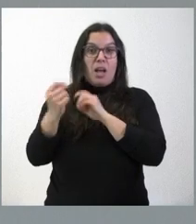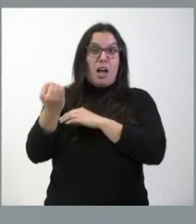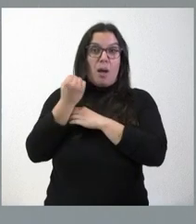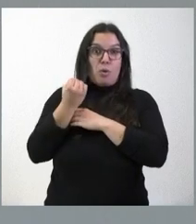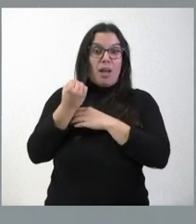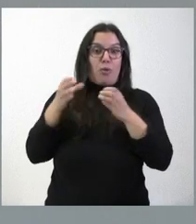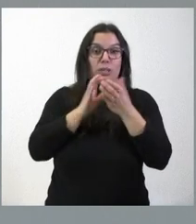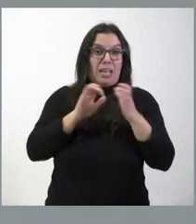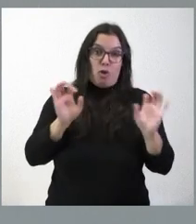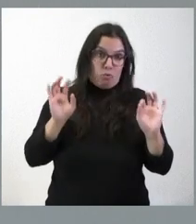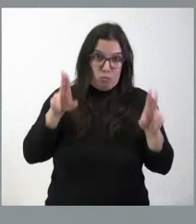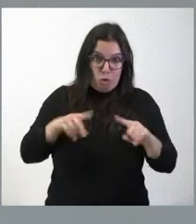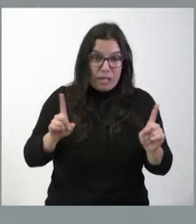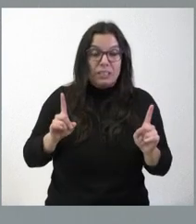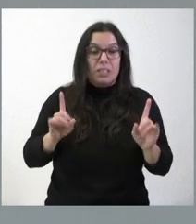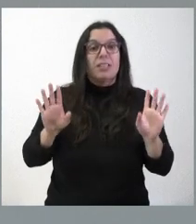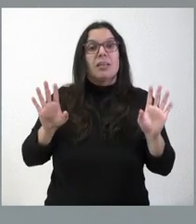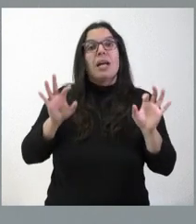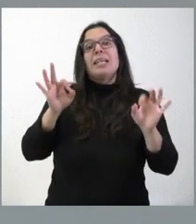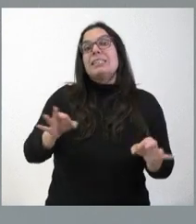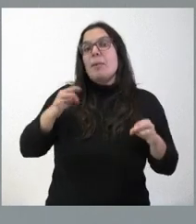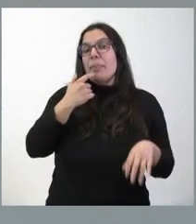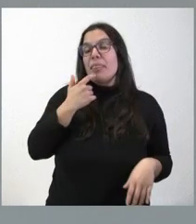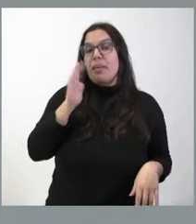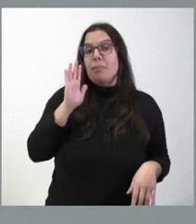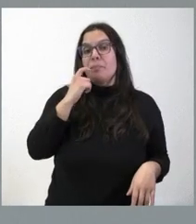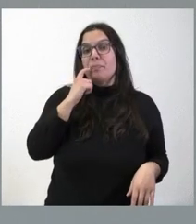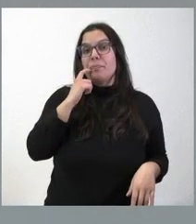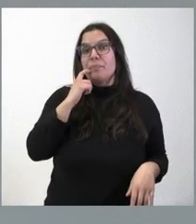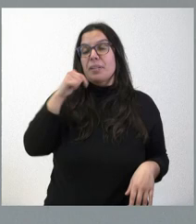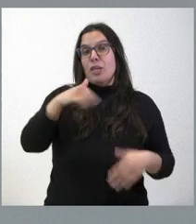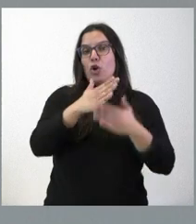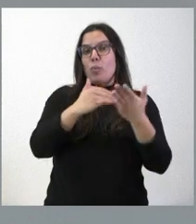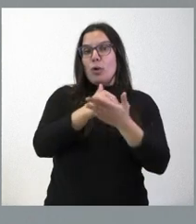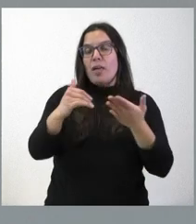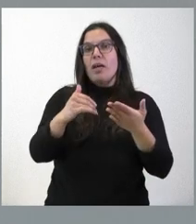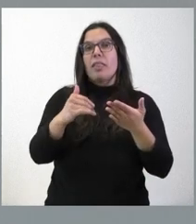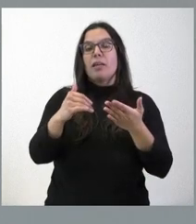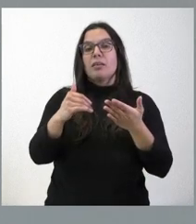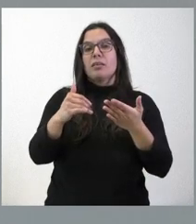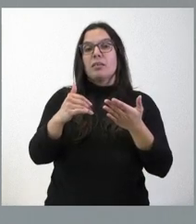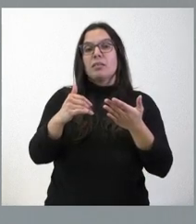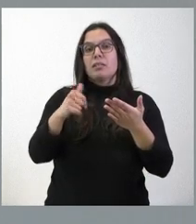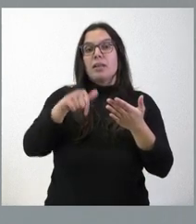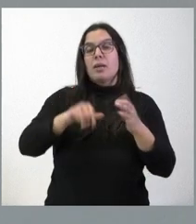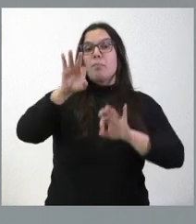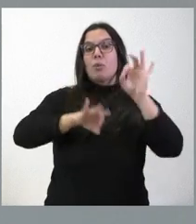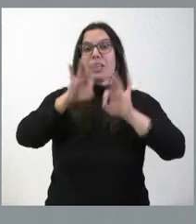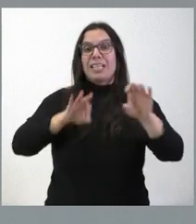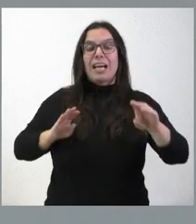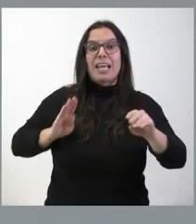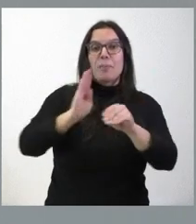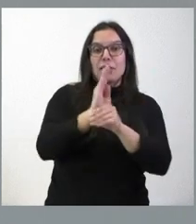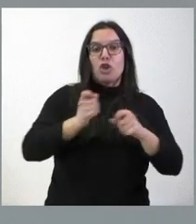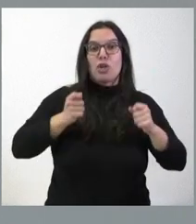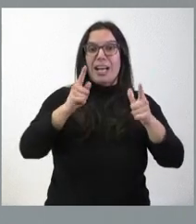a la Junta de Castilla y León, que siempre señala que esta comunidad está entre las comunidades autónomas con mayor porcentaje de inversión y